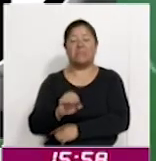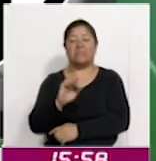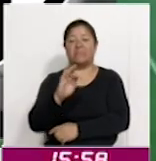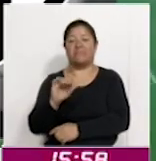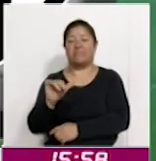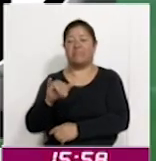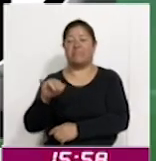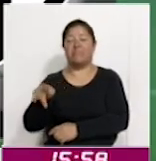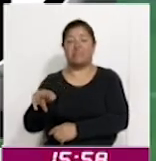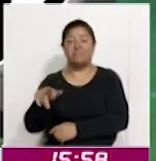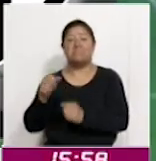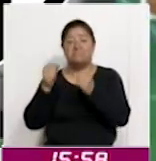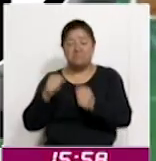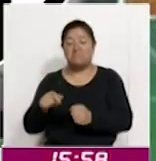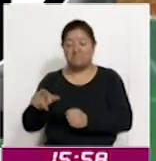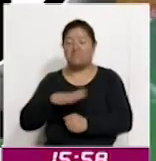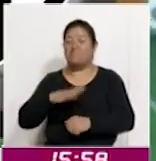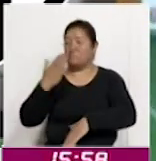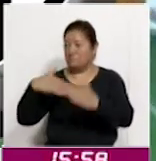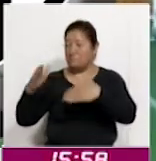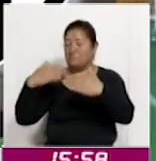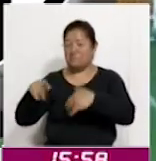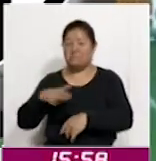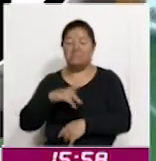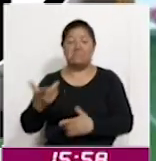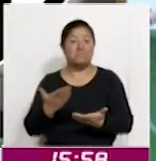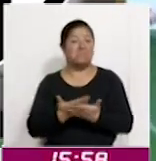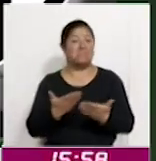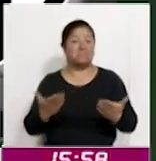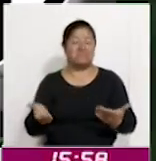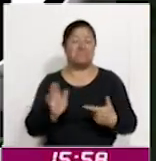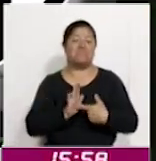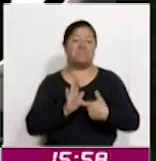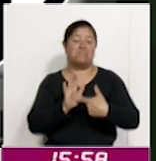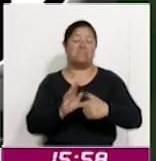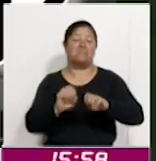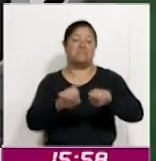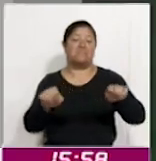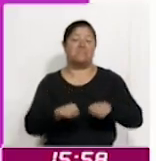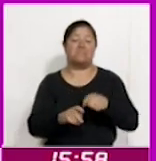les resultó para avanzar y ahora enfrentarán al equipo de Cruz Azul.